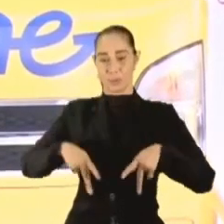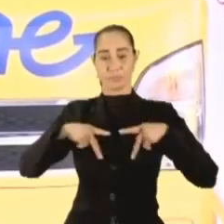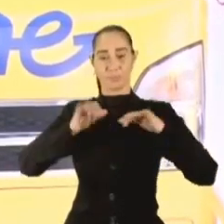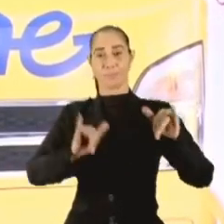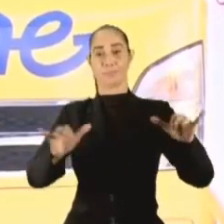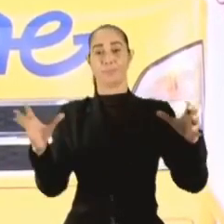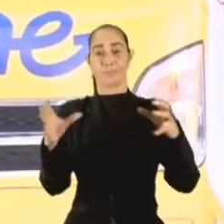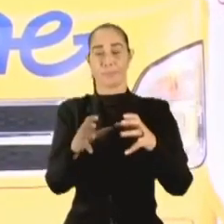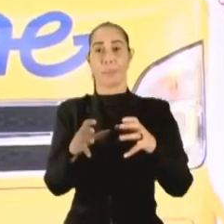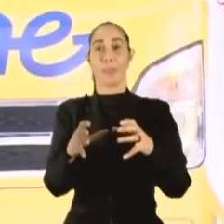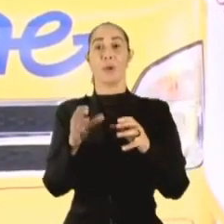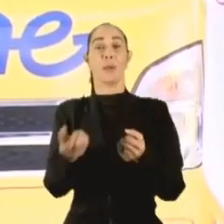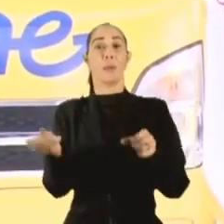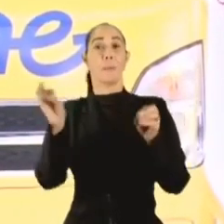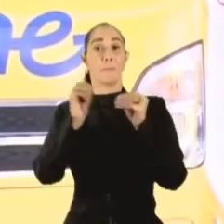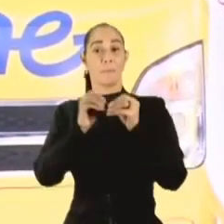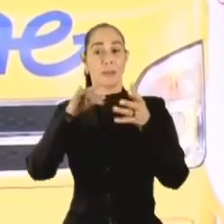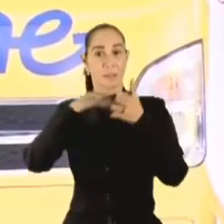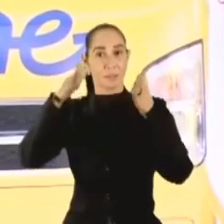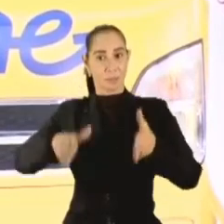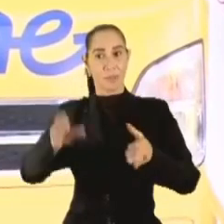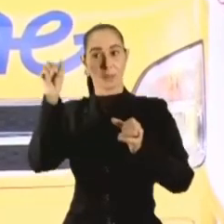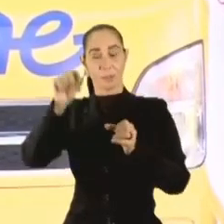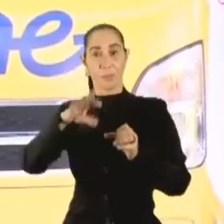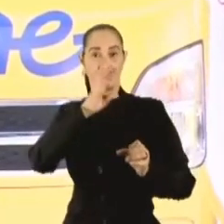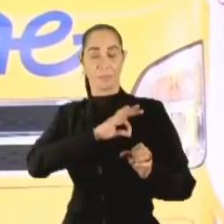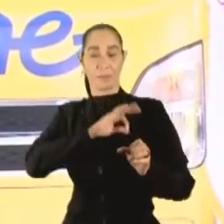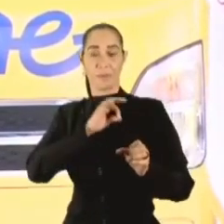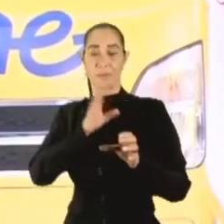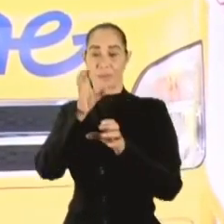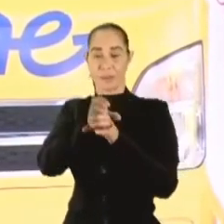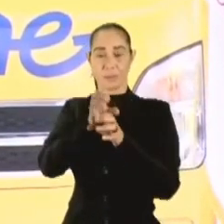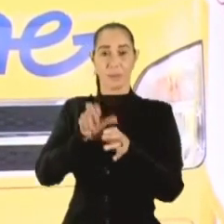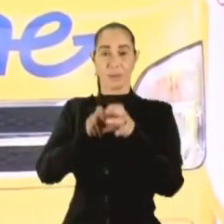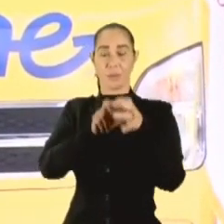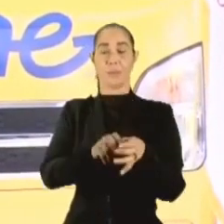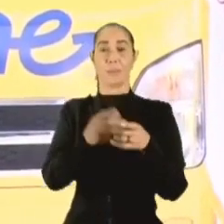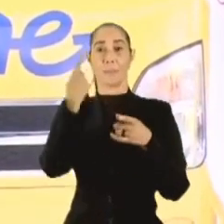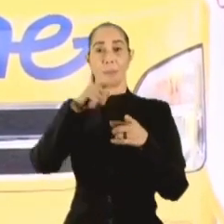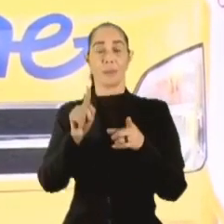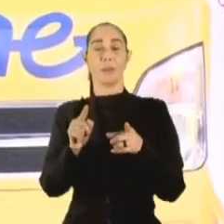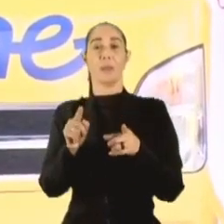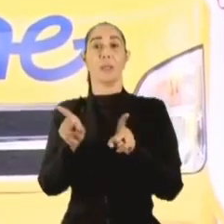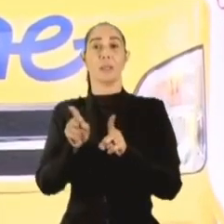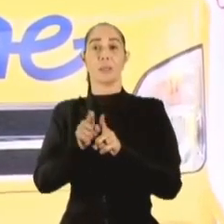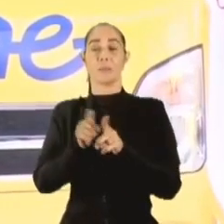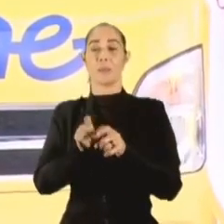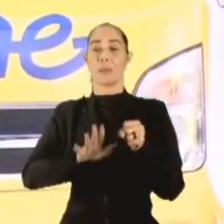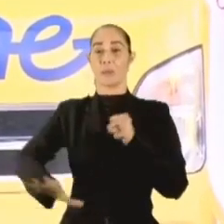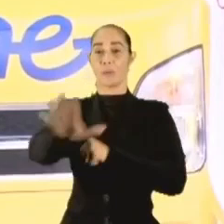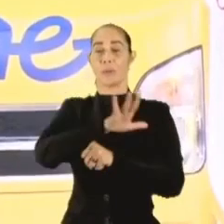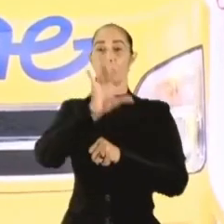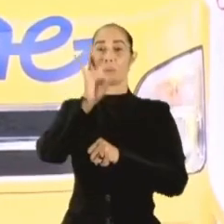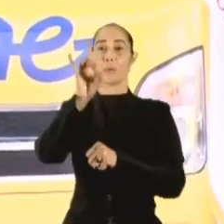podemos abarcar mayor cantidad de estudiantes de niños y niñas pero inmediatamente bueno está también cubierto casi